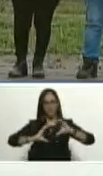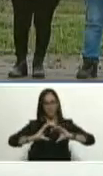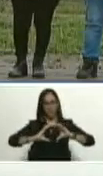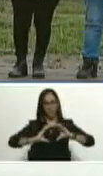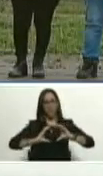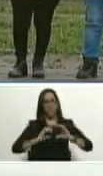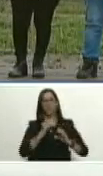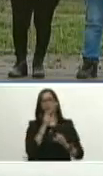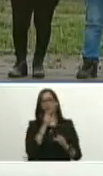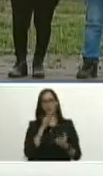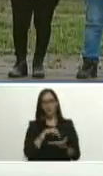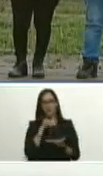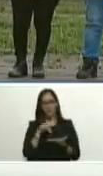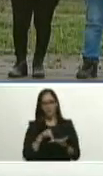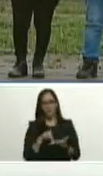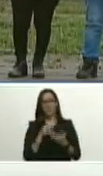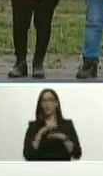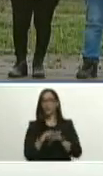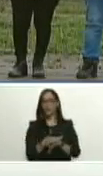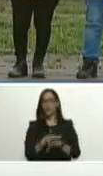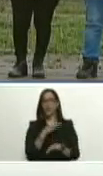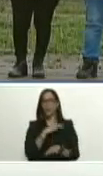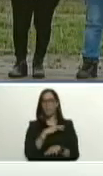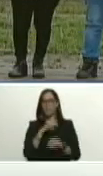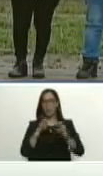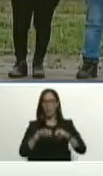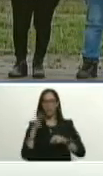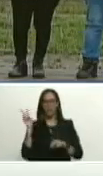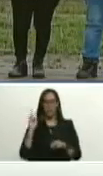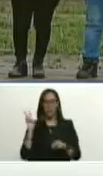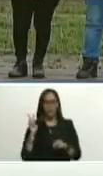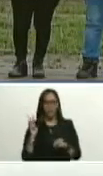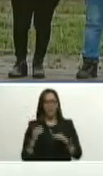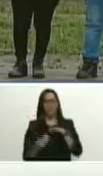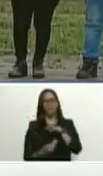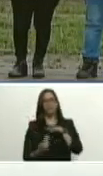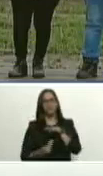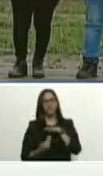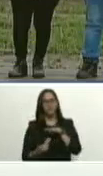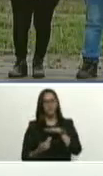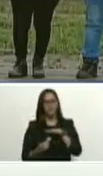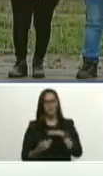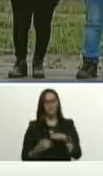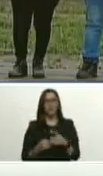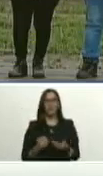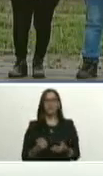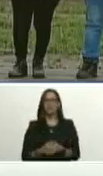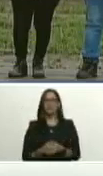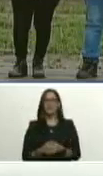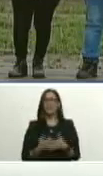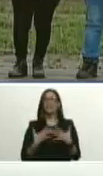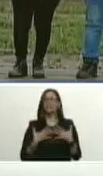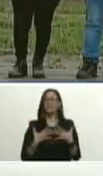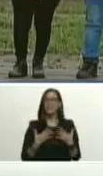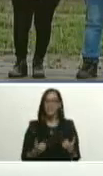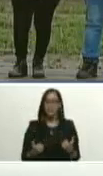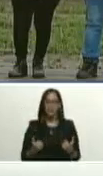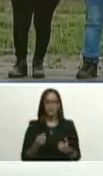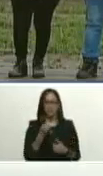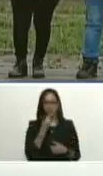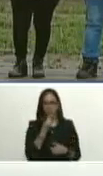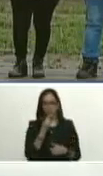incorporamos a la gran misión agro Venezuela el vértice del carácter sano de los alimentos